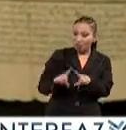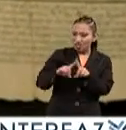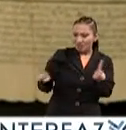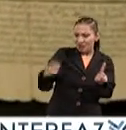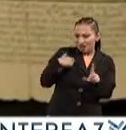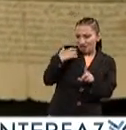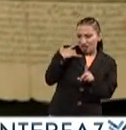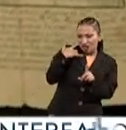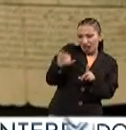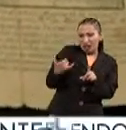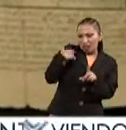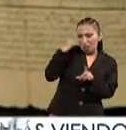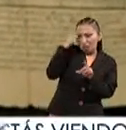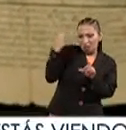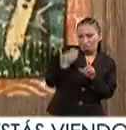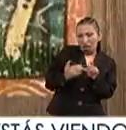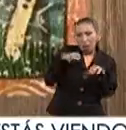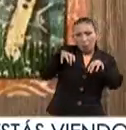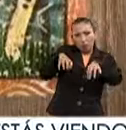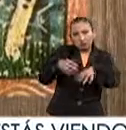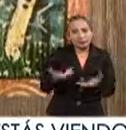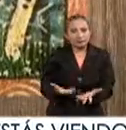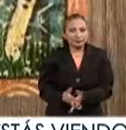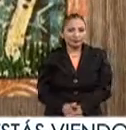diferentes como monstruos.